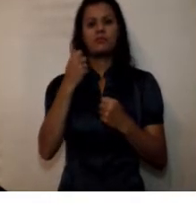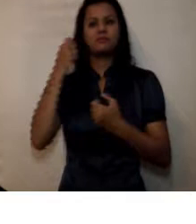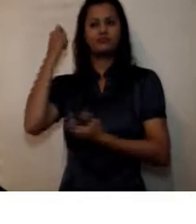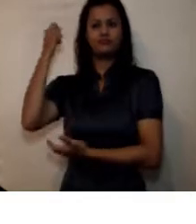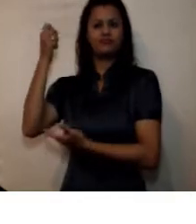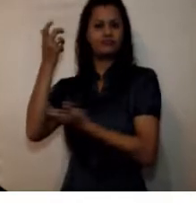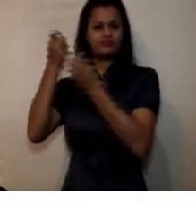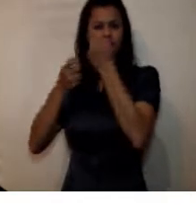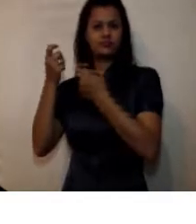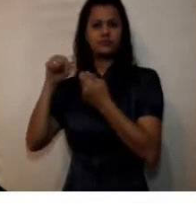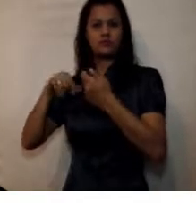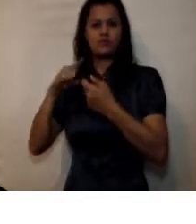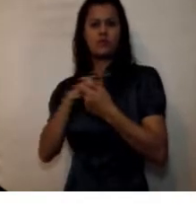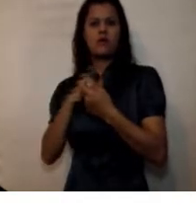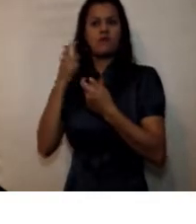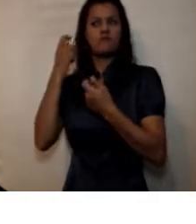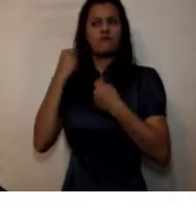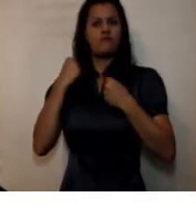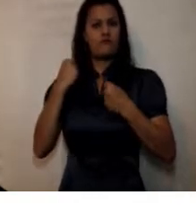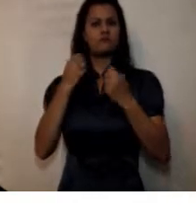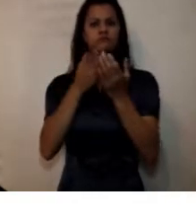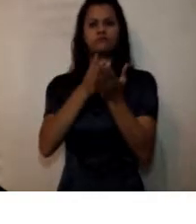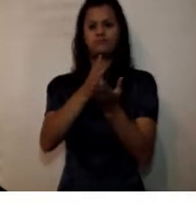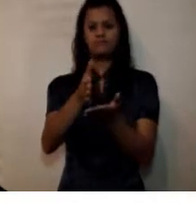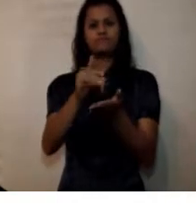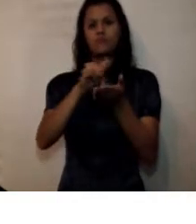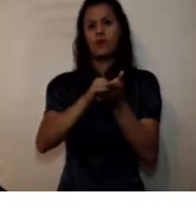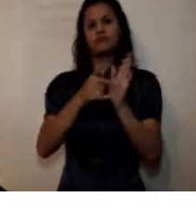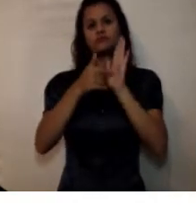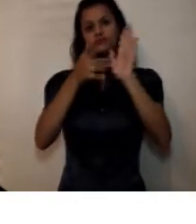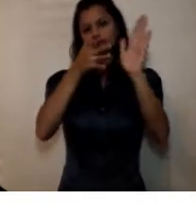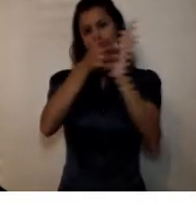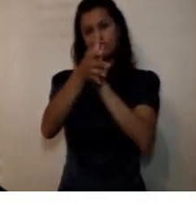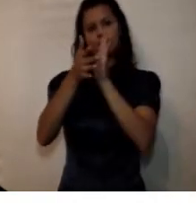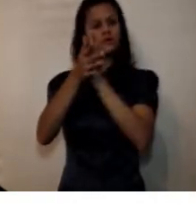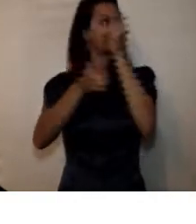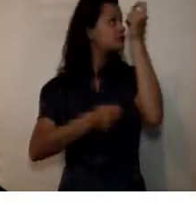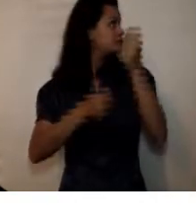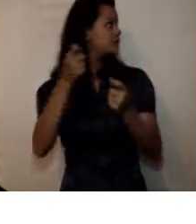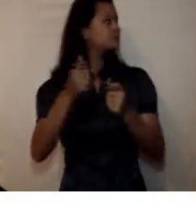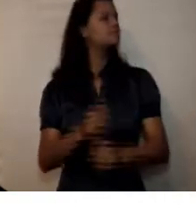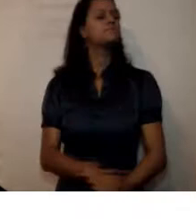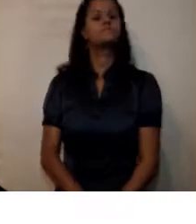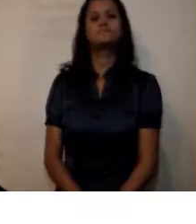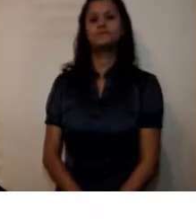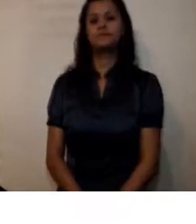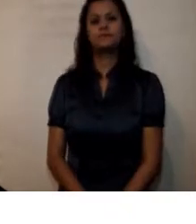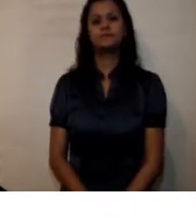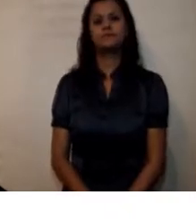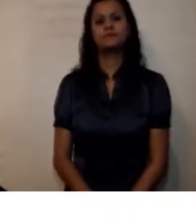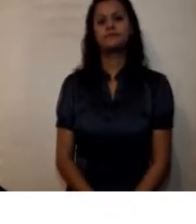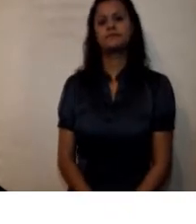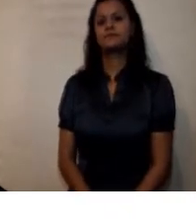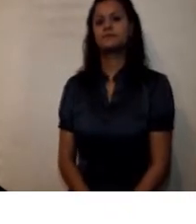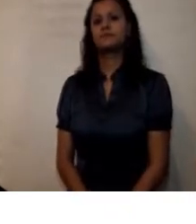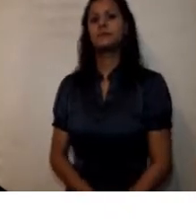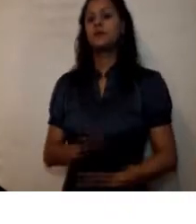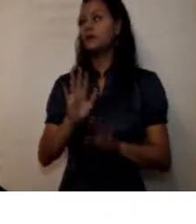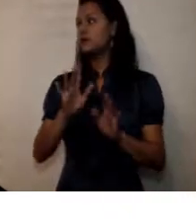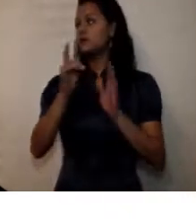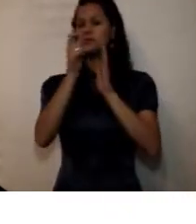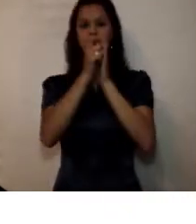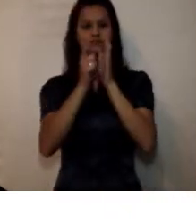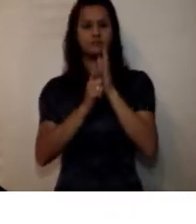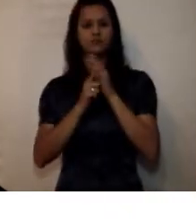esta es entonces la información financiera de resaltar en aspectos administrativos está en la